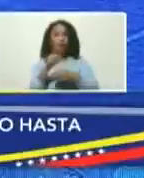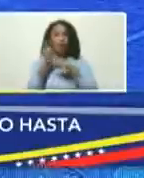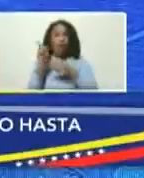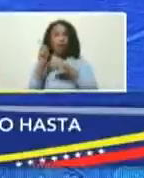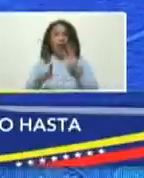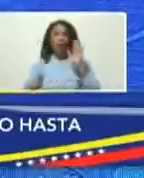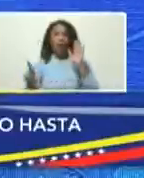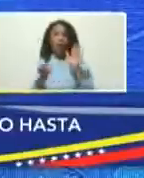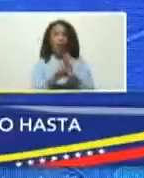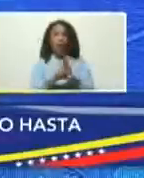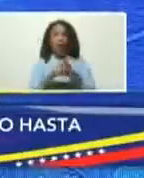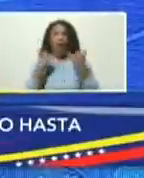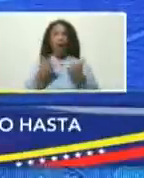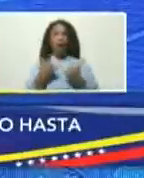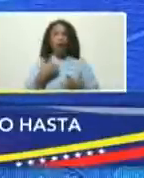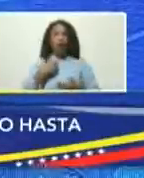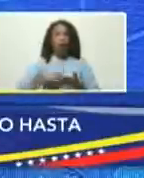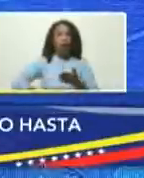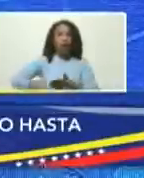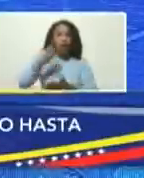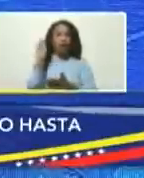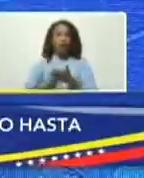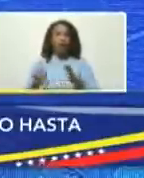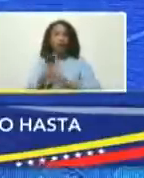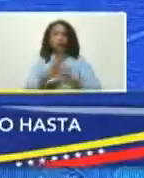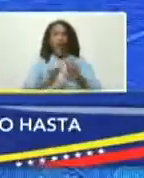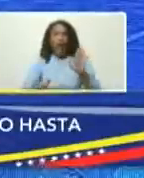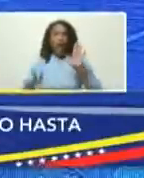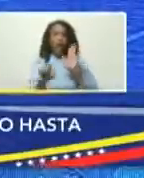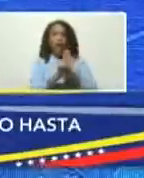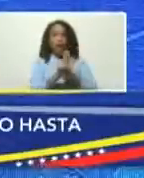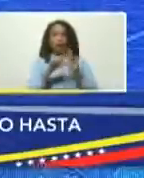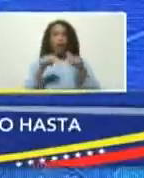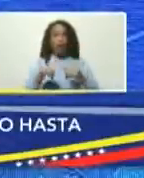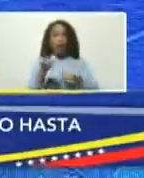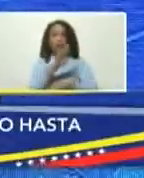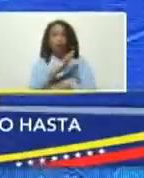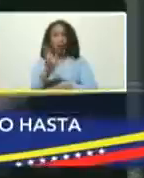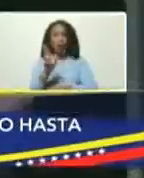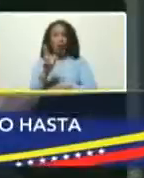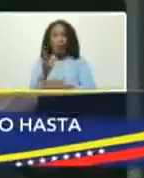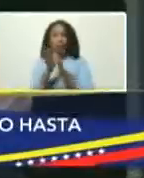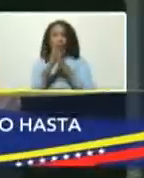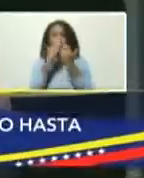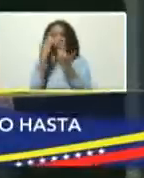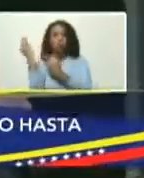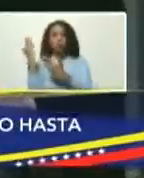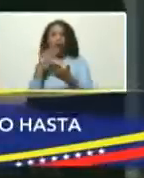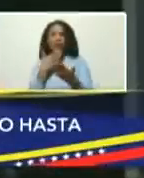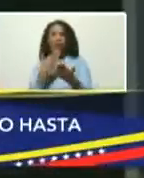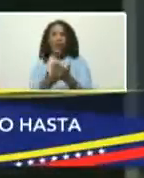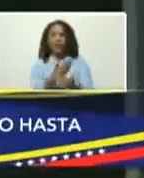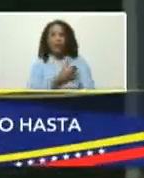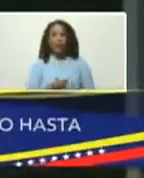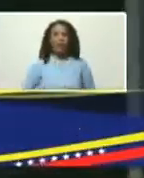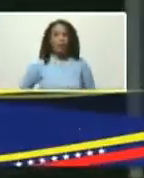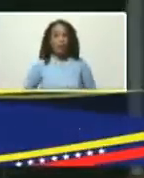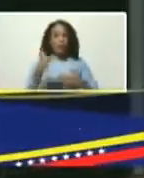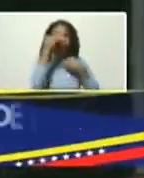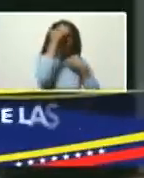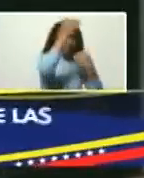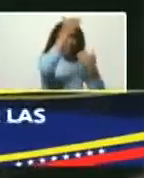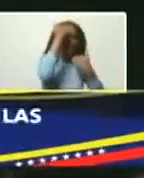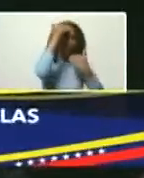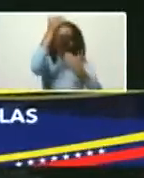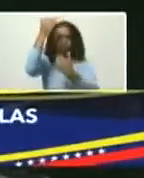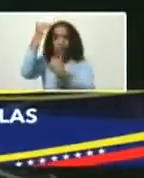ley que acabo de firmar y que ya es ley orgánica de la república por favor gracias presidente un saludo a los embajadores